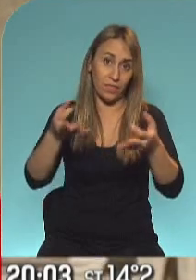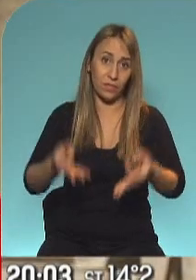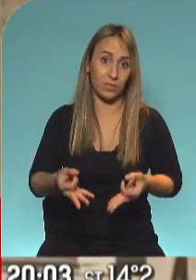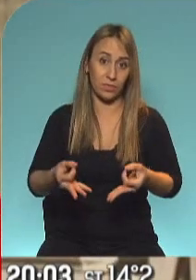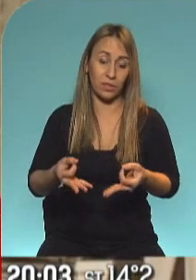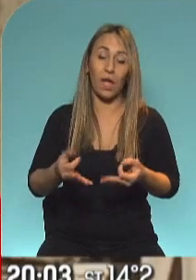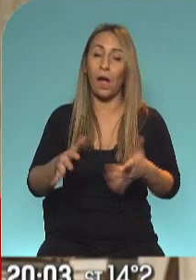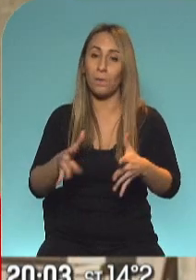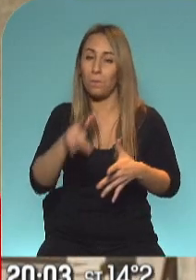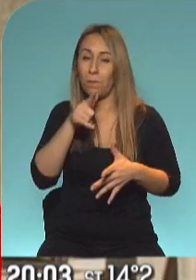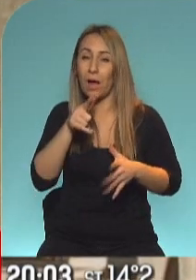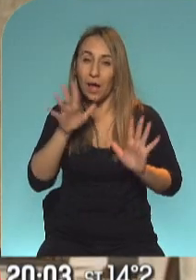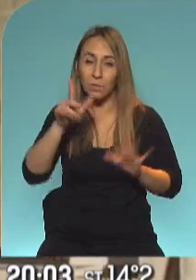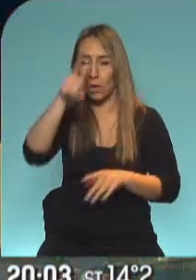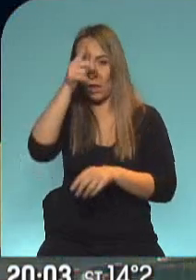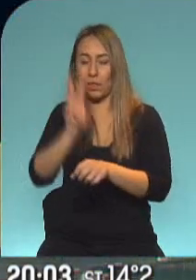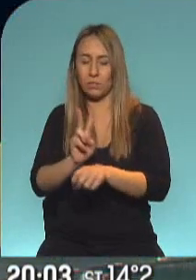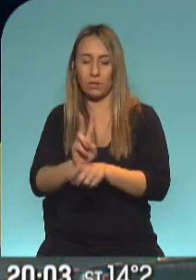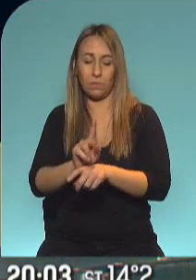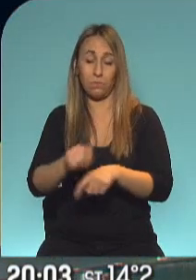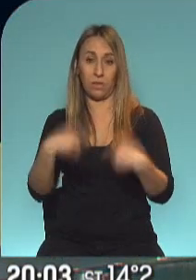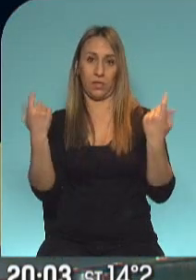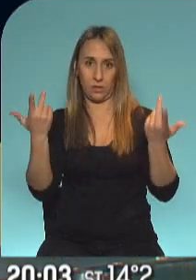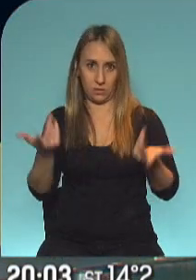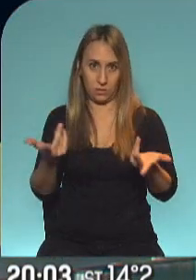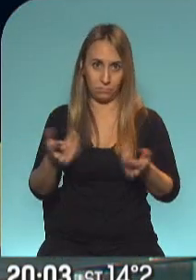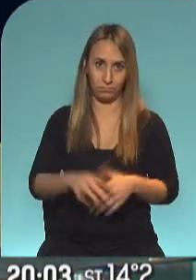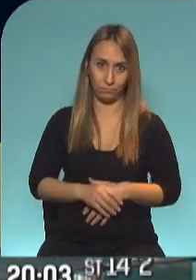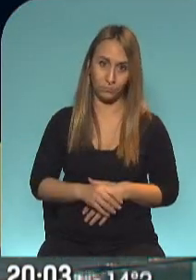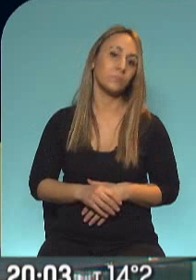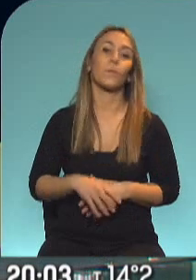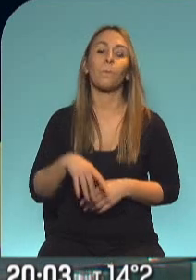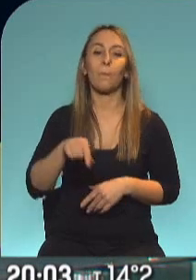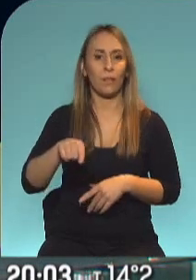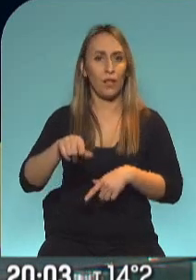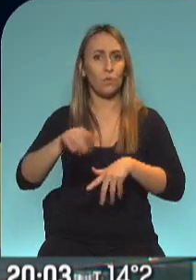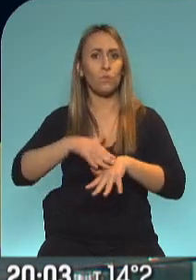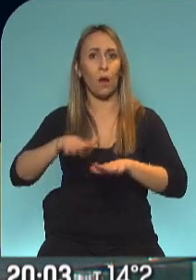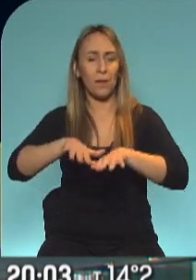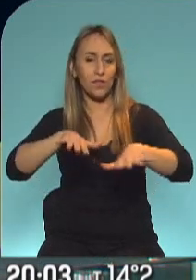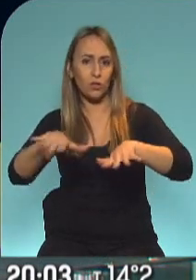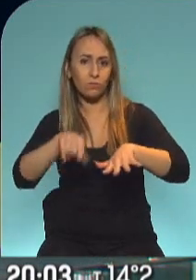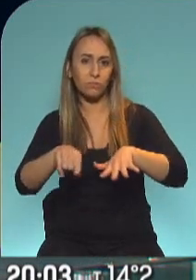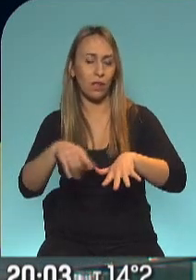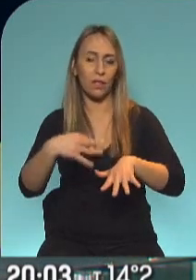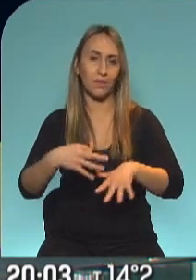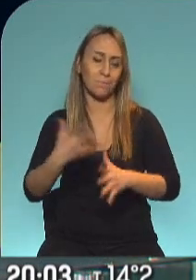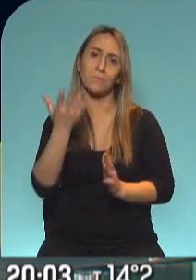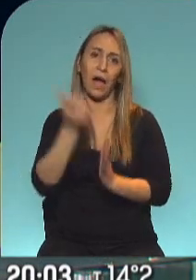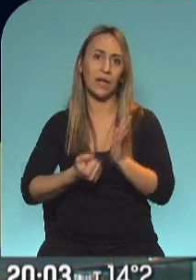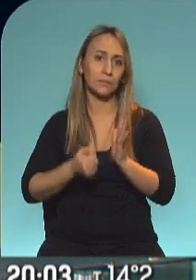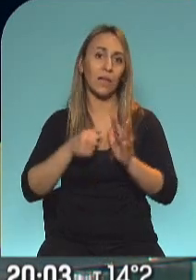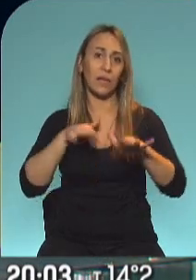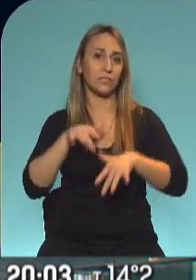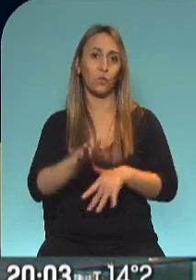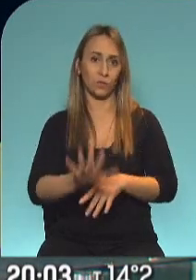parece quebrarse. Lo principal en este tipo de escenarios es asumir el cuadro de situación. Siempre cuando